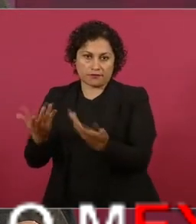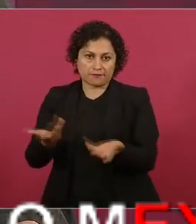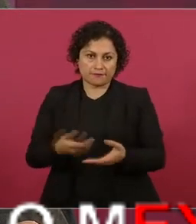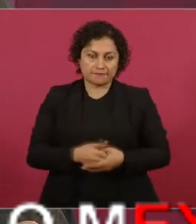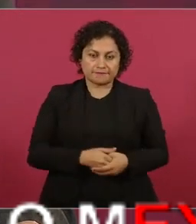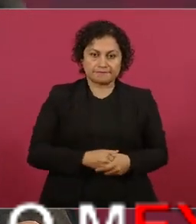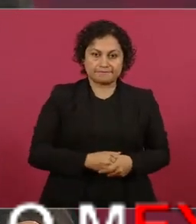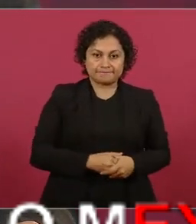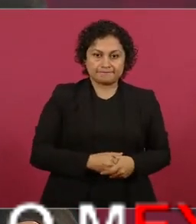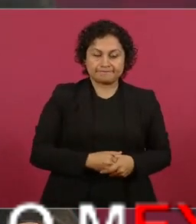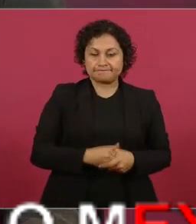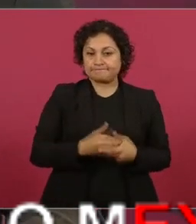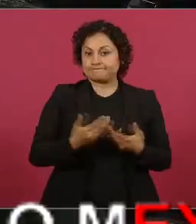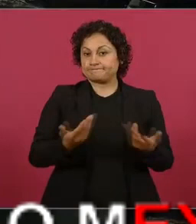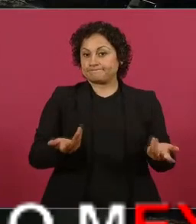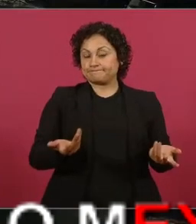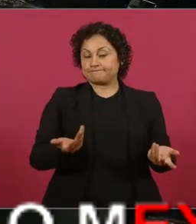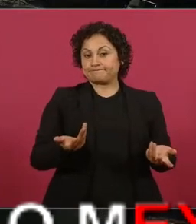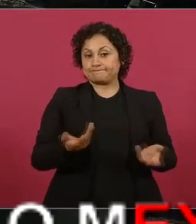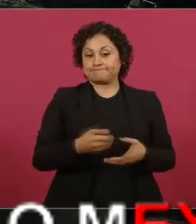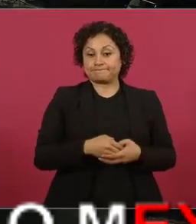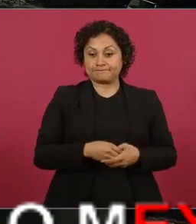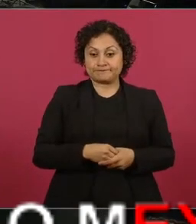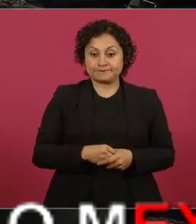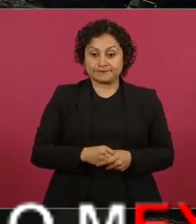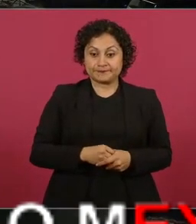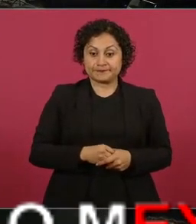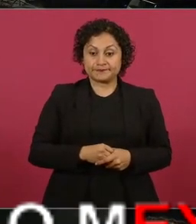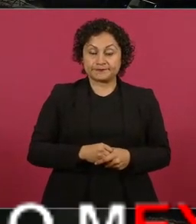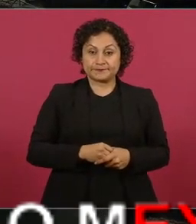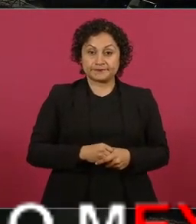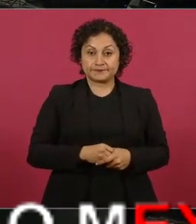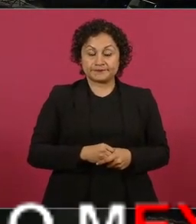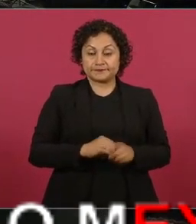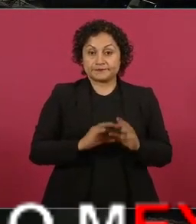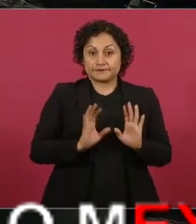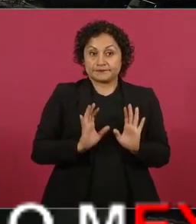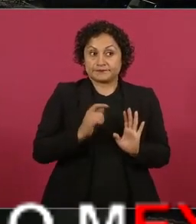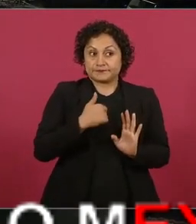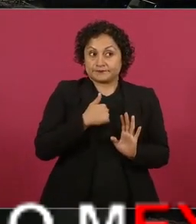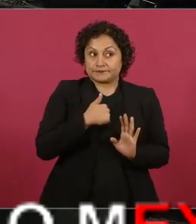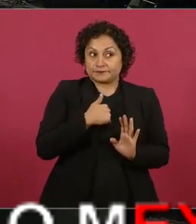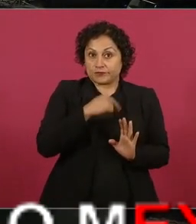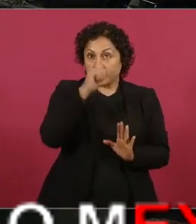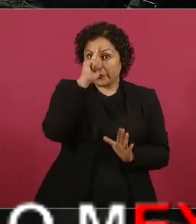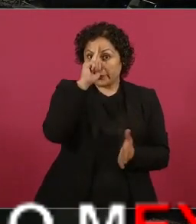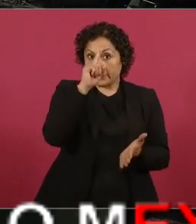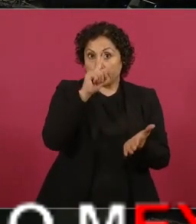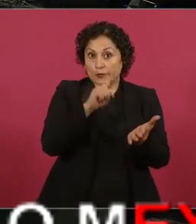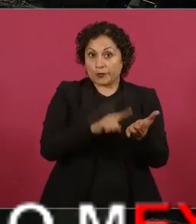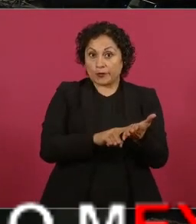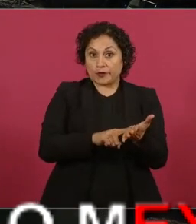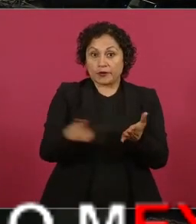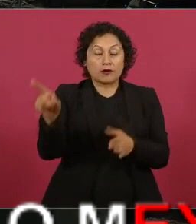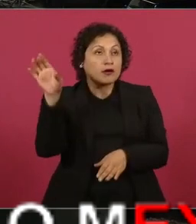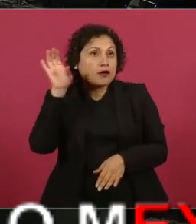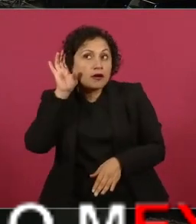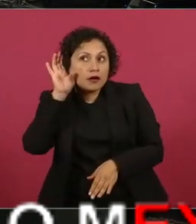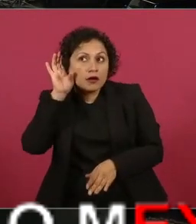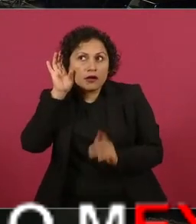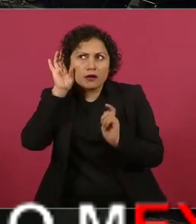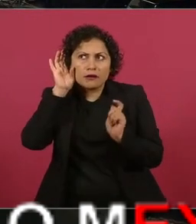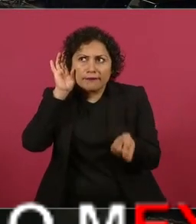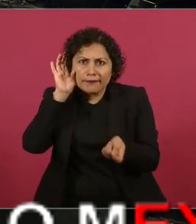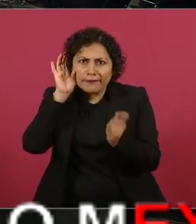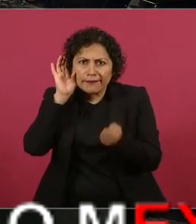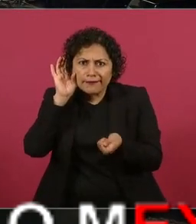Me imagino que le empezaron a hablar por teléfono y a decirle ¿qué hiciste?